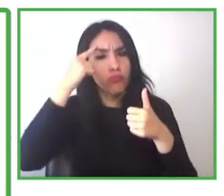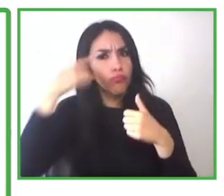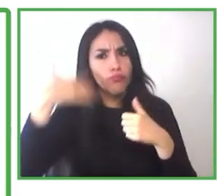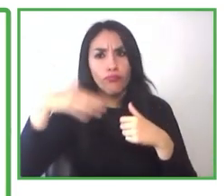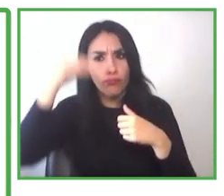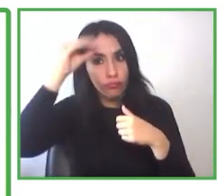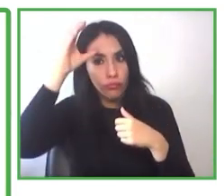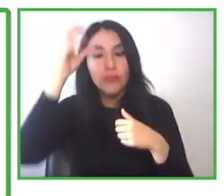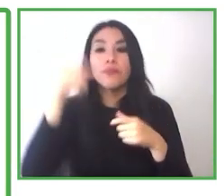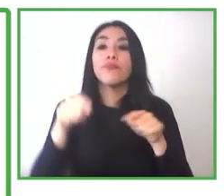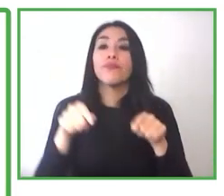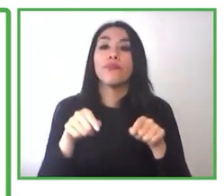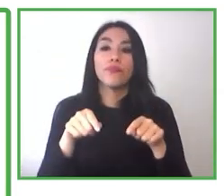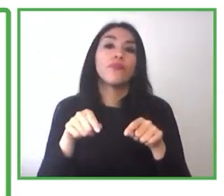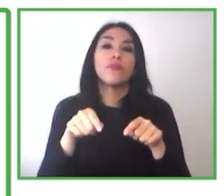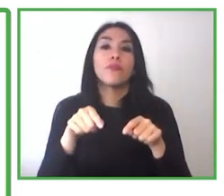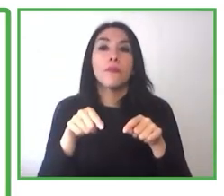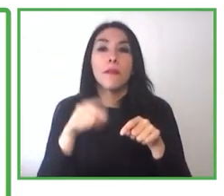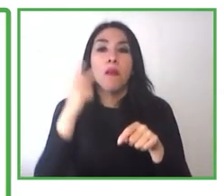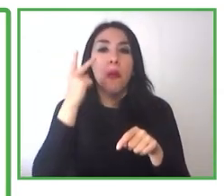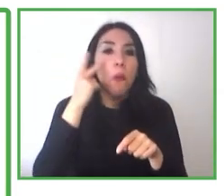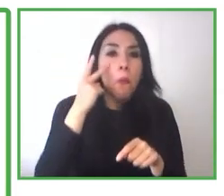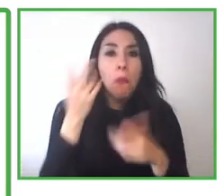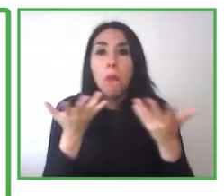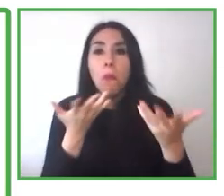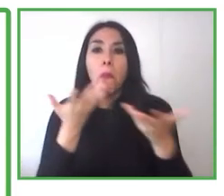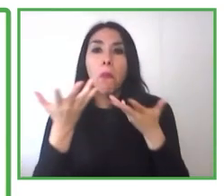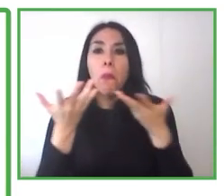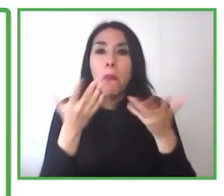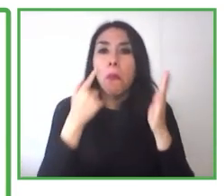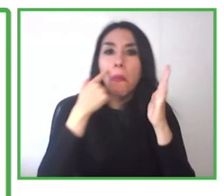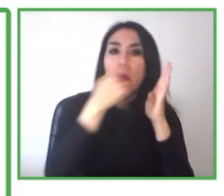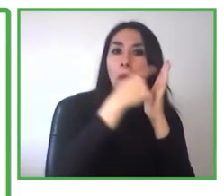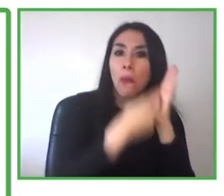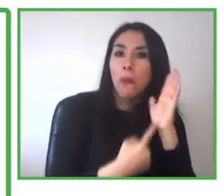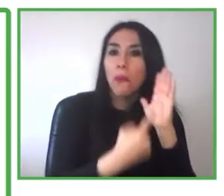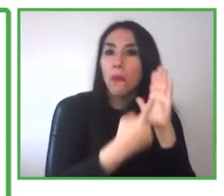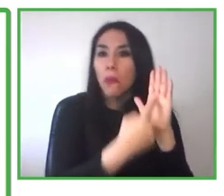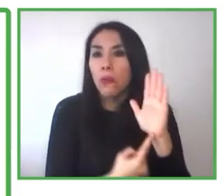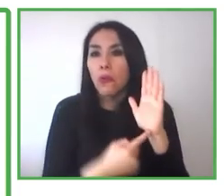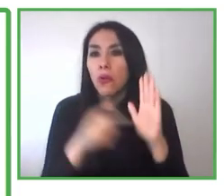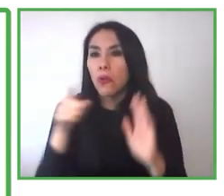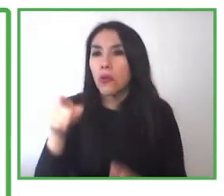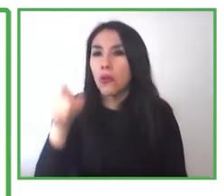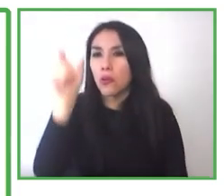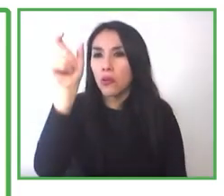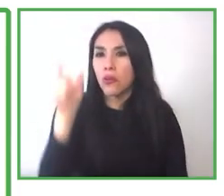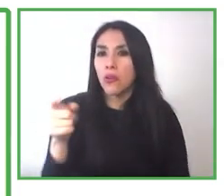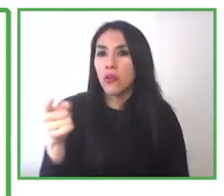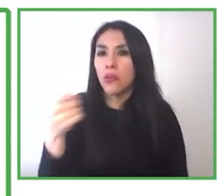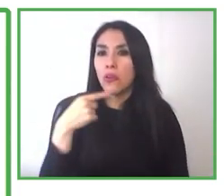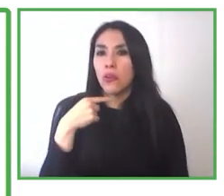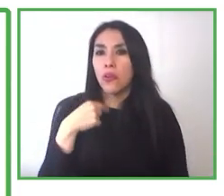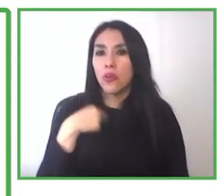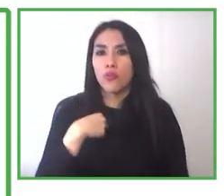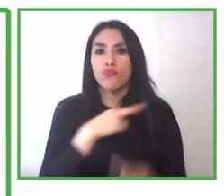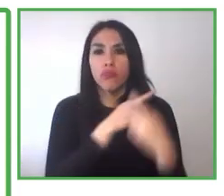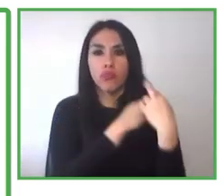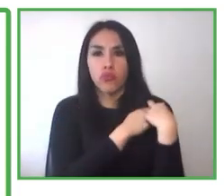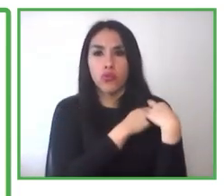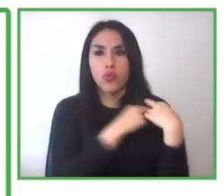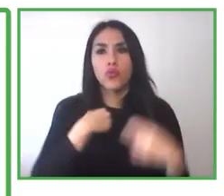ocupacionales que ellos demuestran que son expertos. Y como les decía anteriormente, Chile Valora no tiene